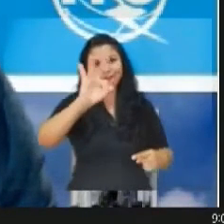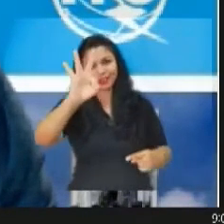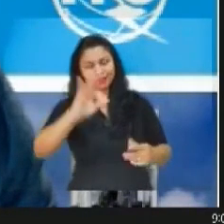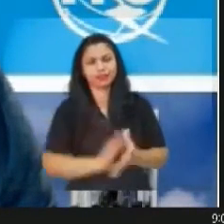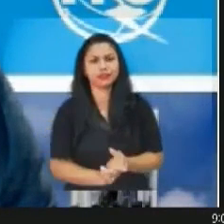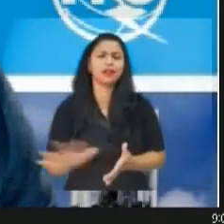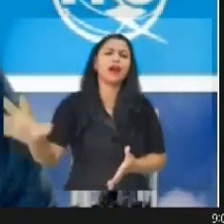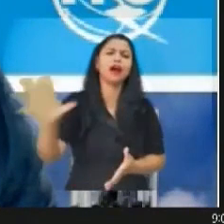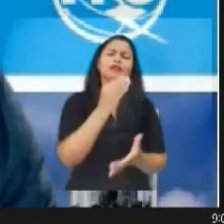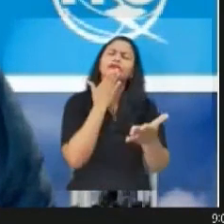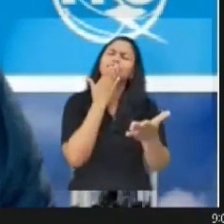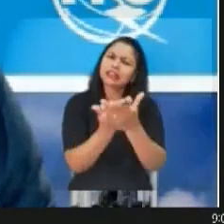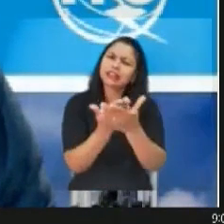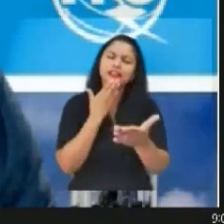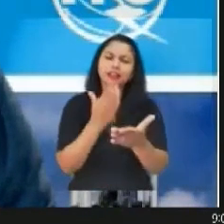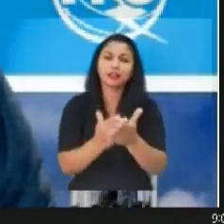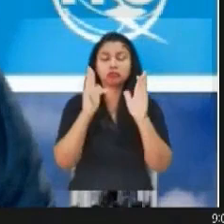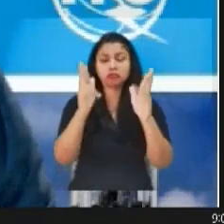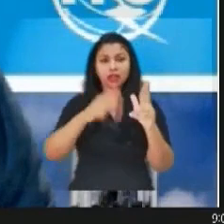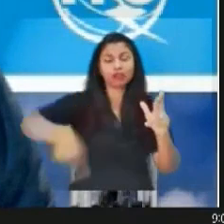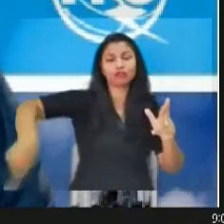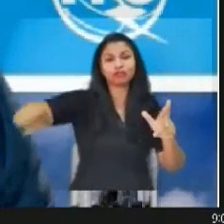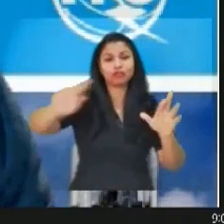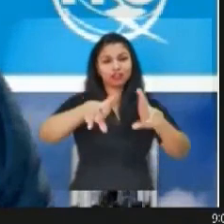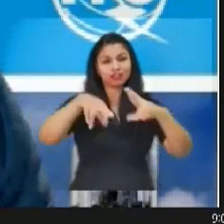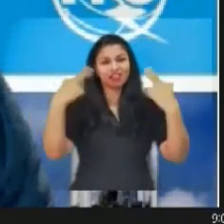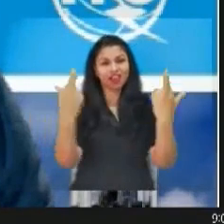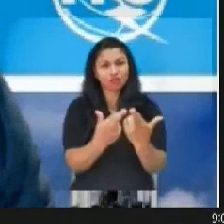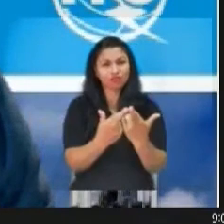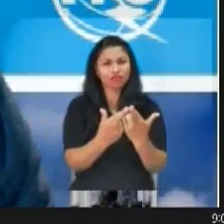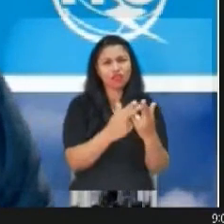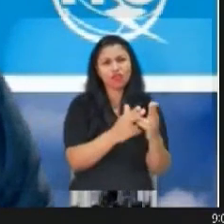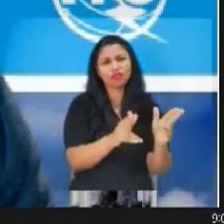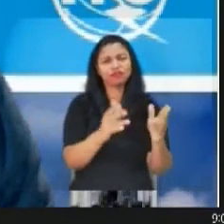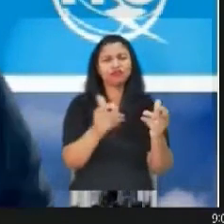y les deseo un congreso muy fructífero. Muchas gracias. Gracias.